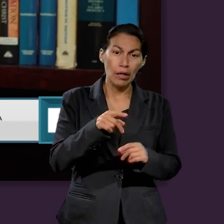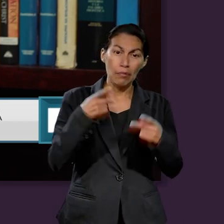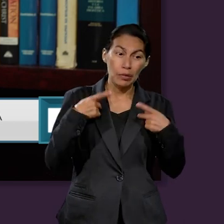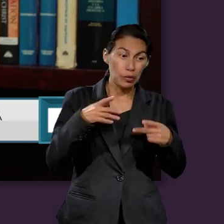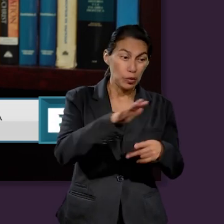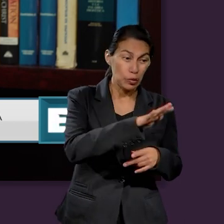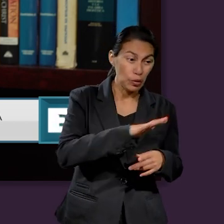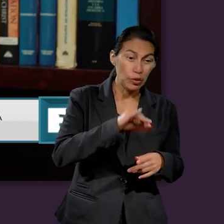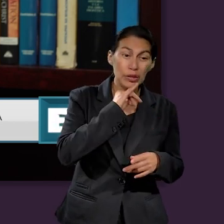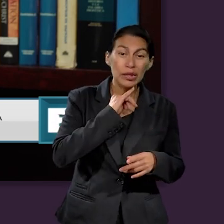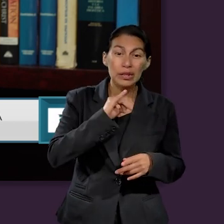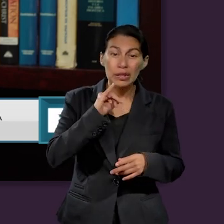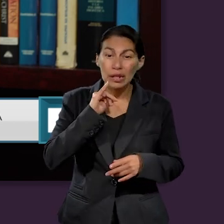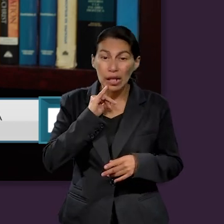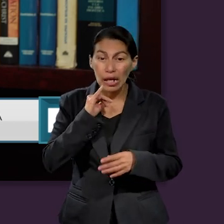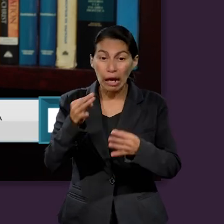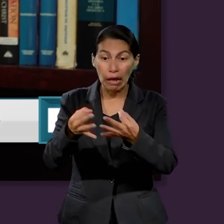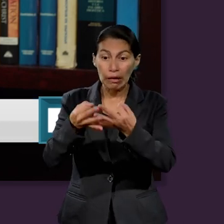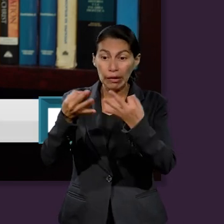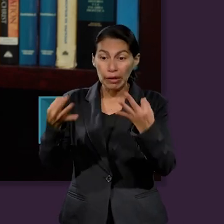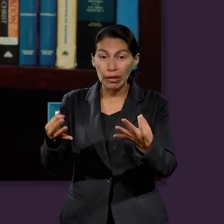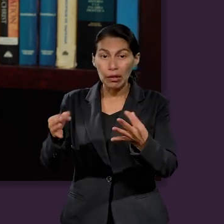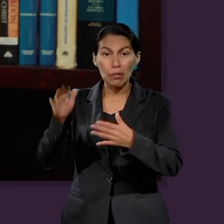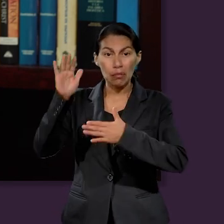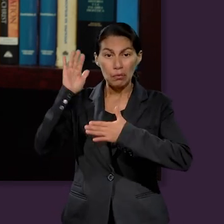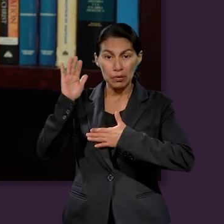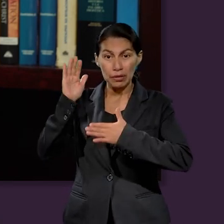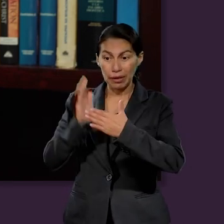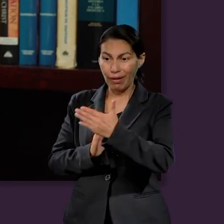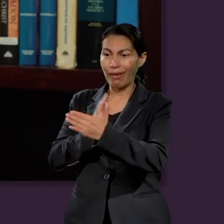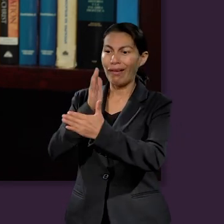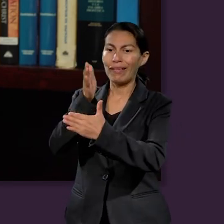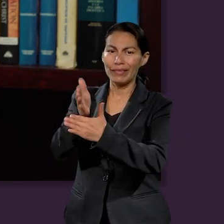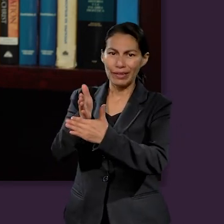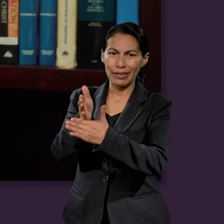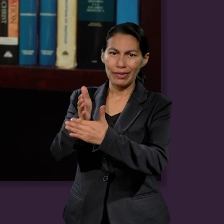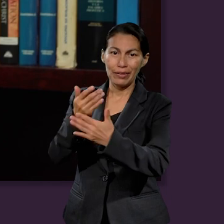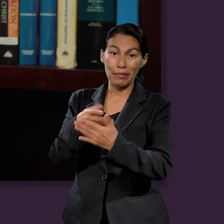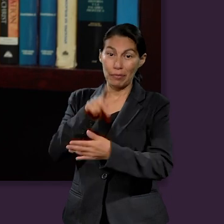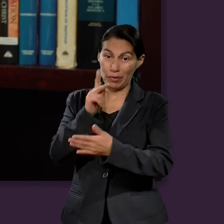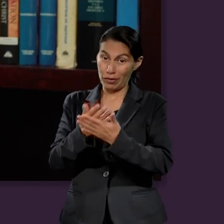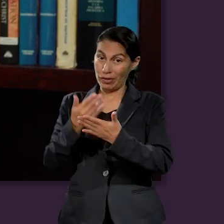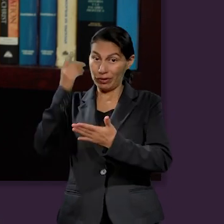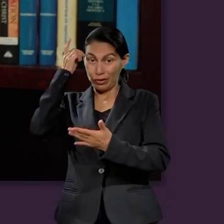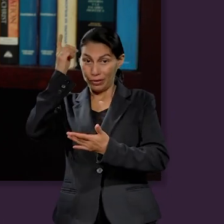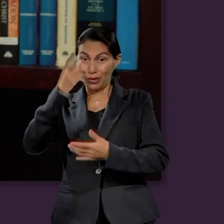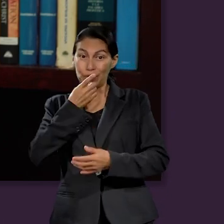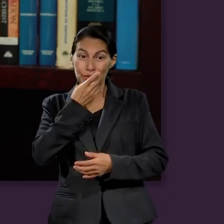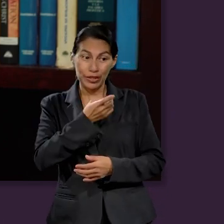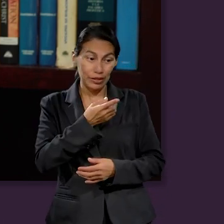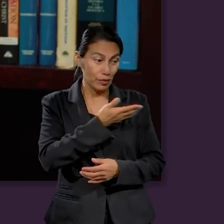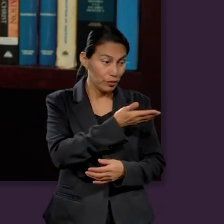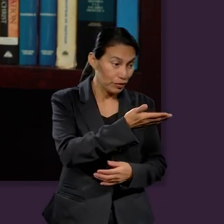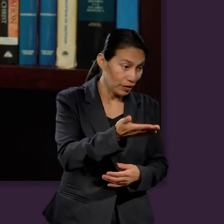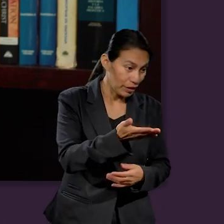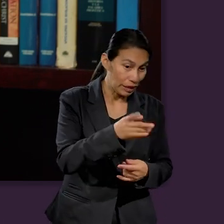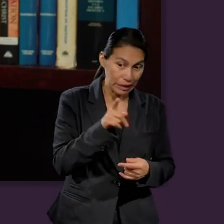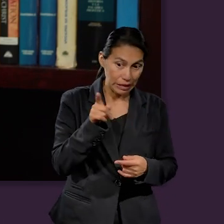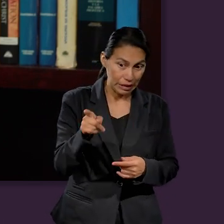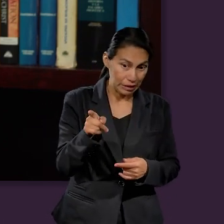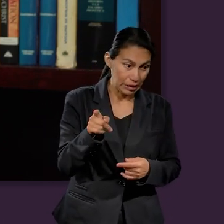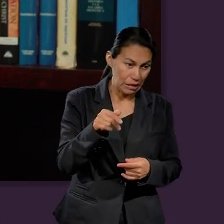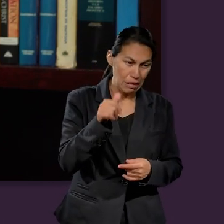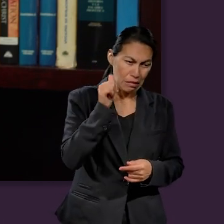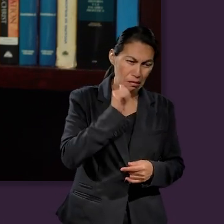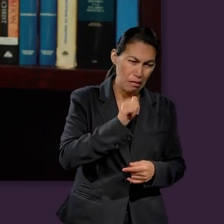Estaban por ingresar a la tierra prometida. Y Dios les dice ahora que ustedes van a estar allí en Canadá, cada